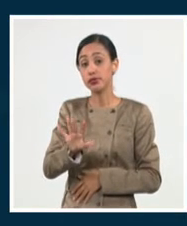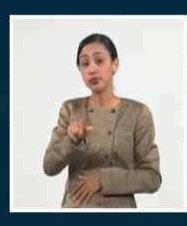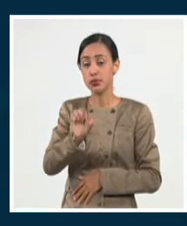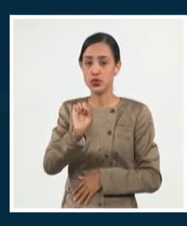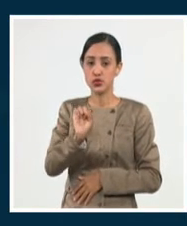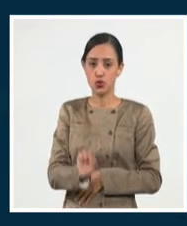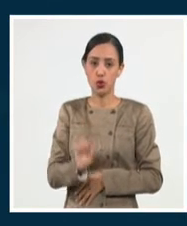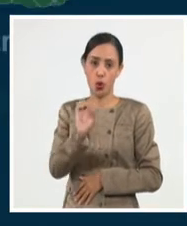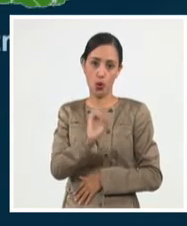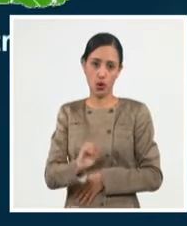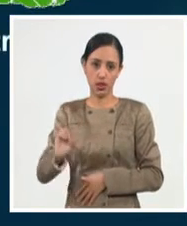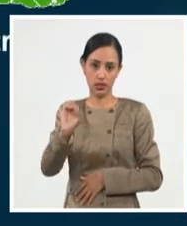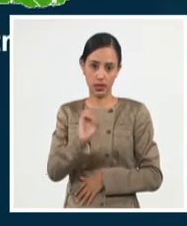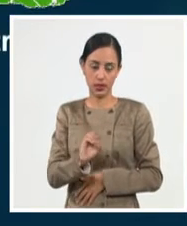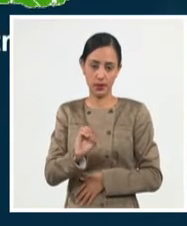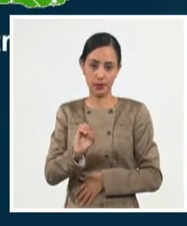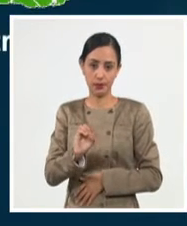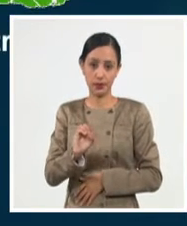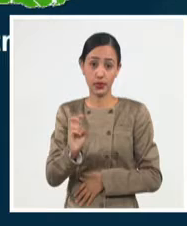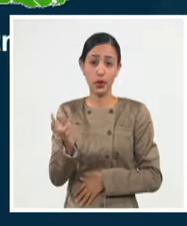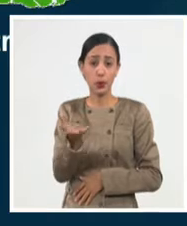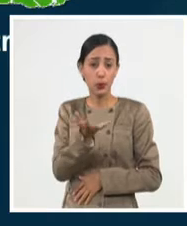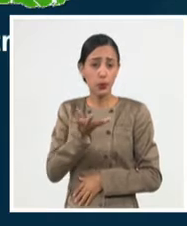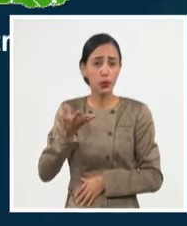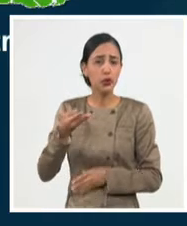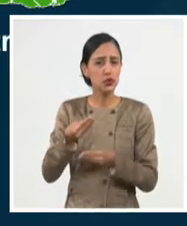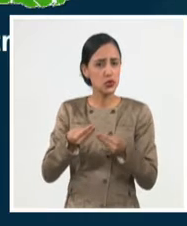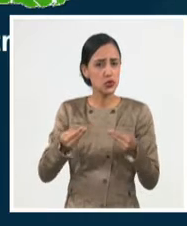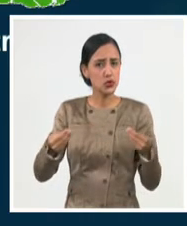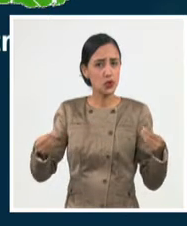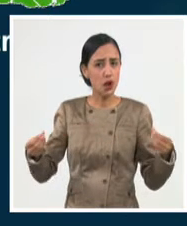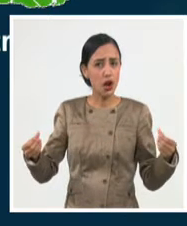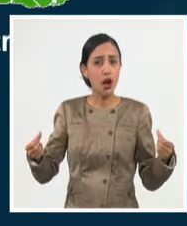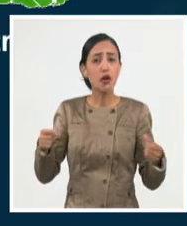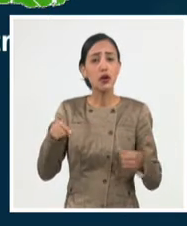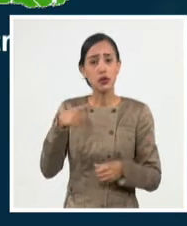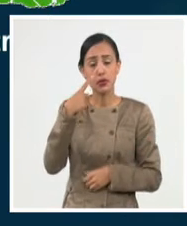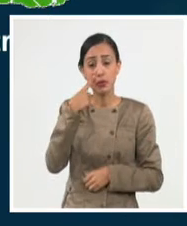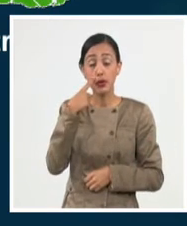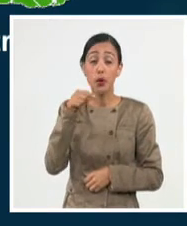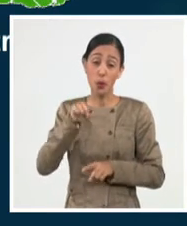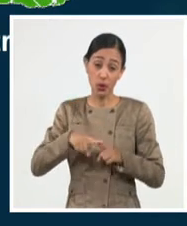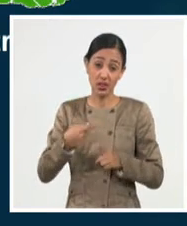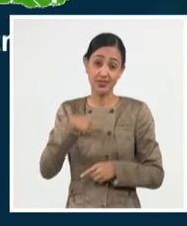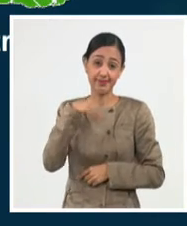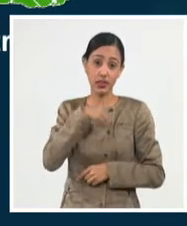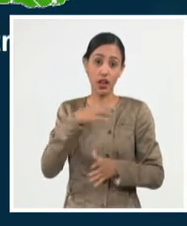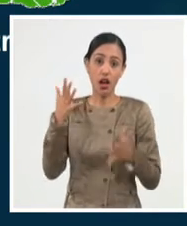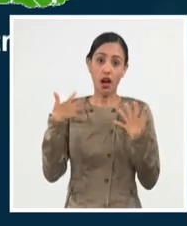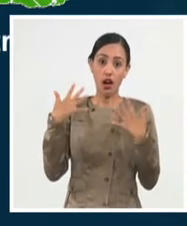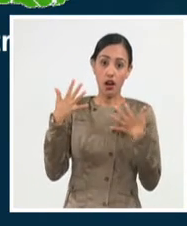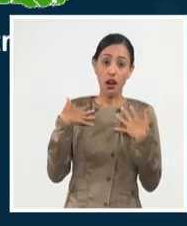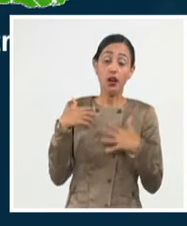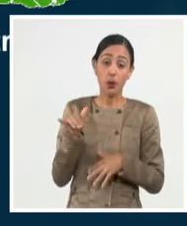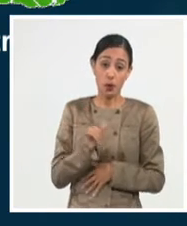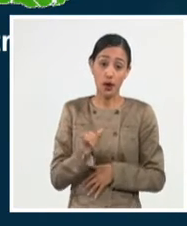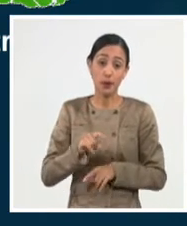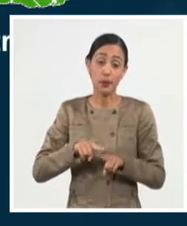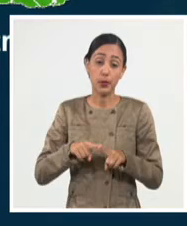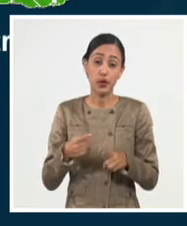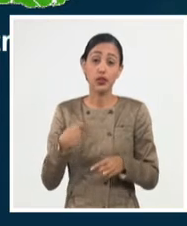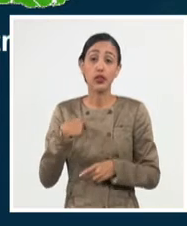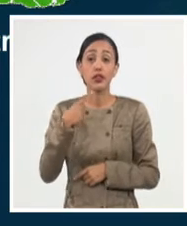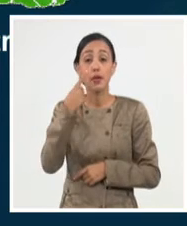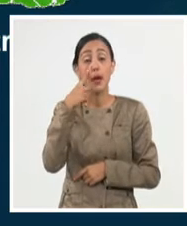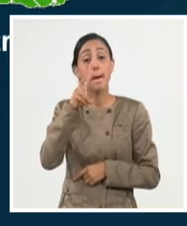suroriental. Los vientos serán variables débiles, y por eso también sentiremos mucho calor. Y por la tarde se encontrará el régimen de brisas